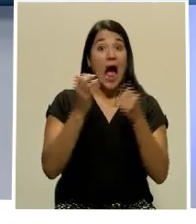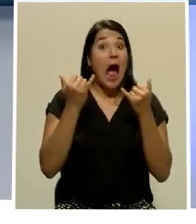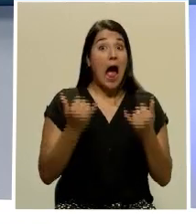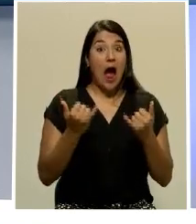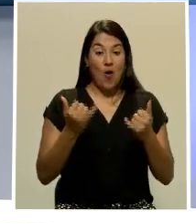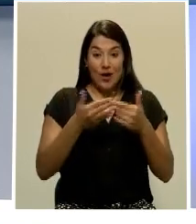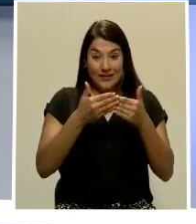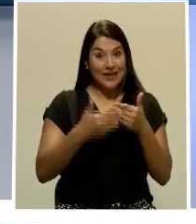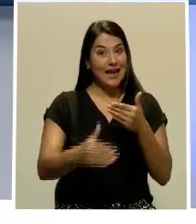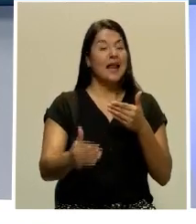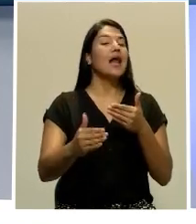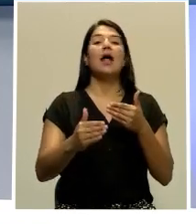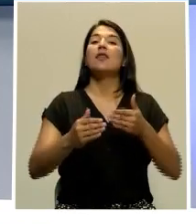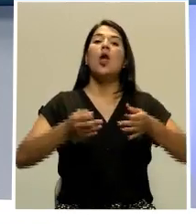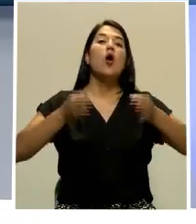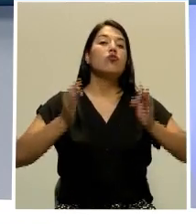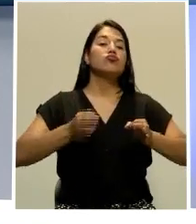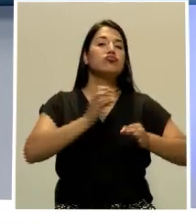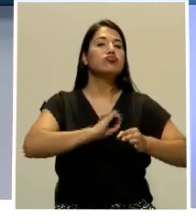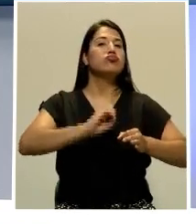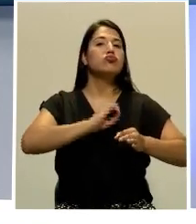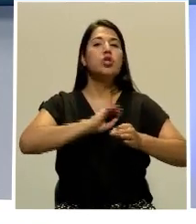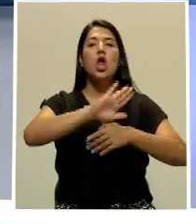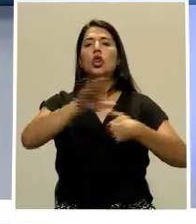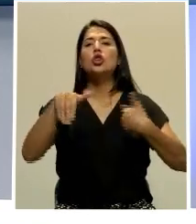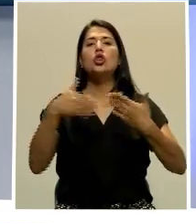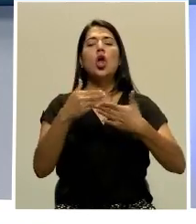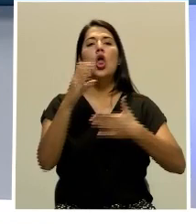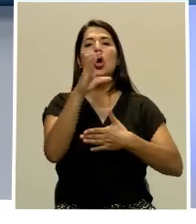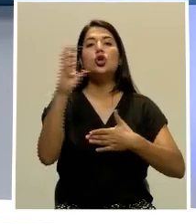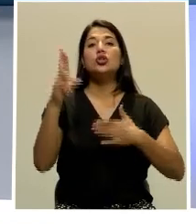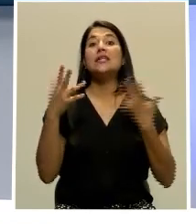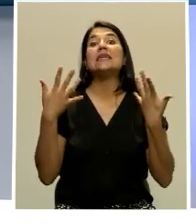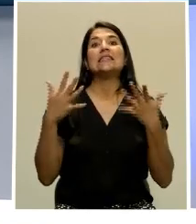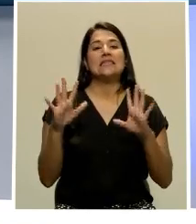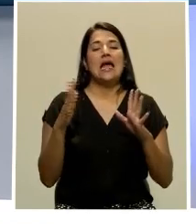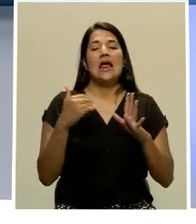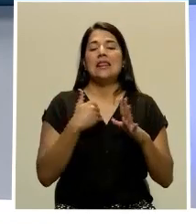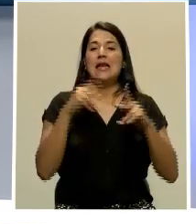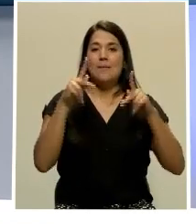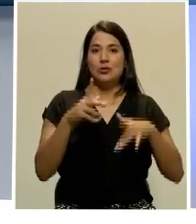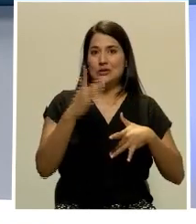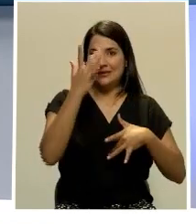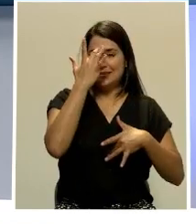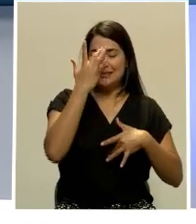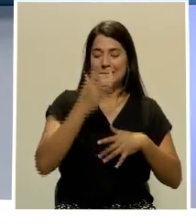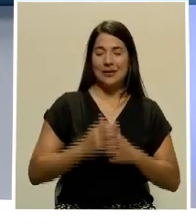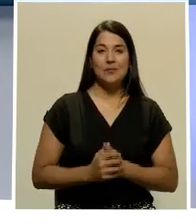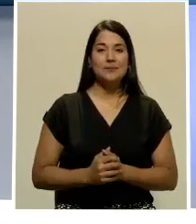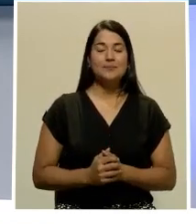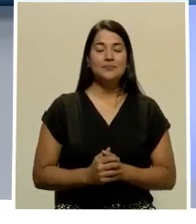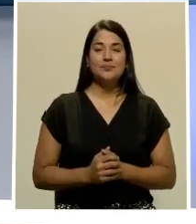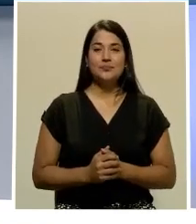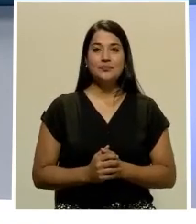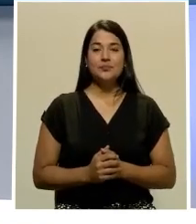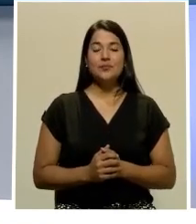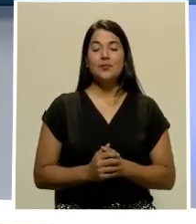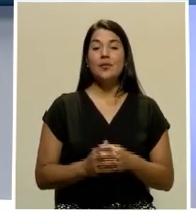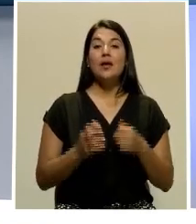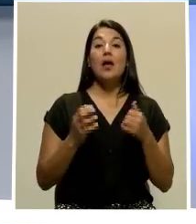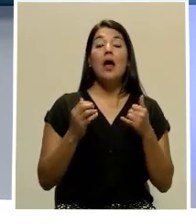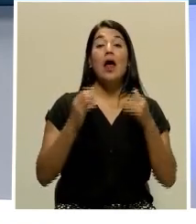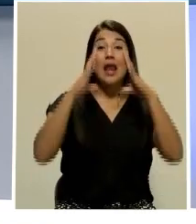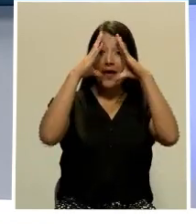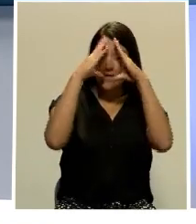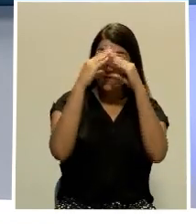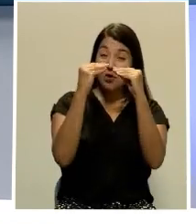oficialmente todo el territorio de Costa Rica registra casos de la enfermedad. El detalle